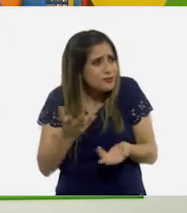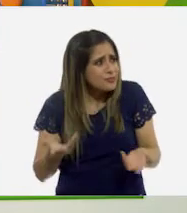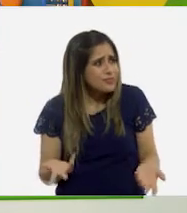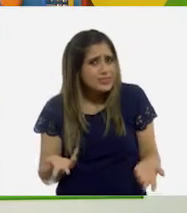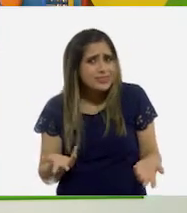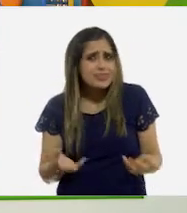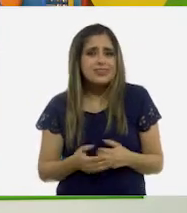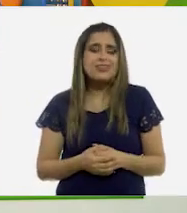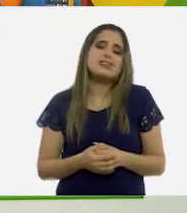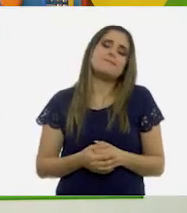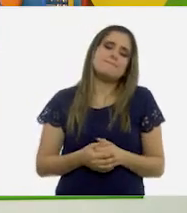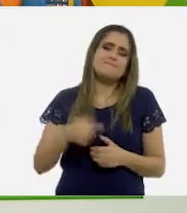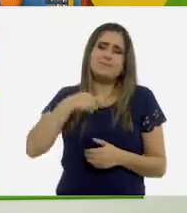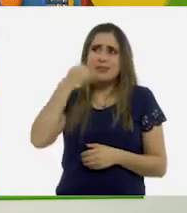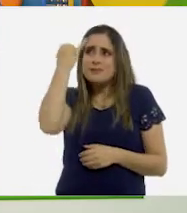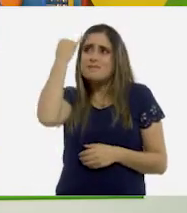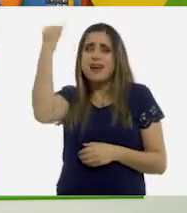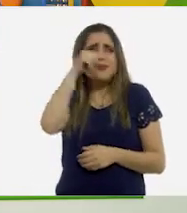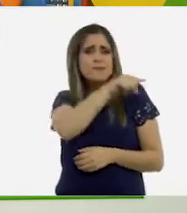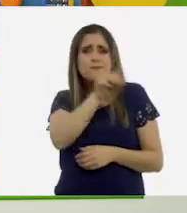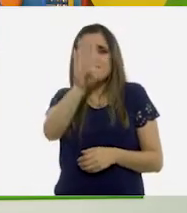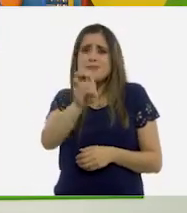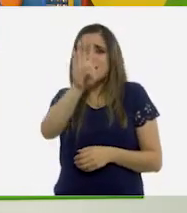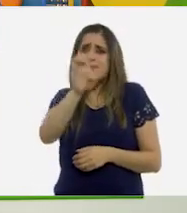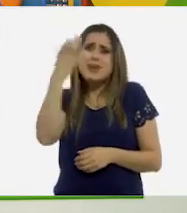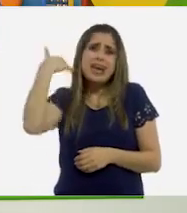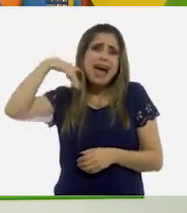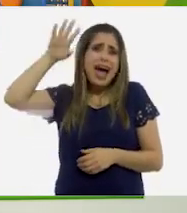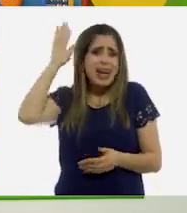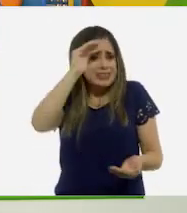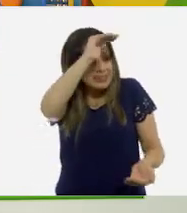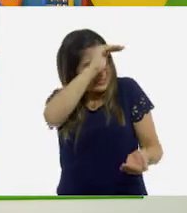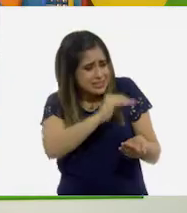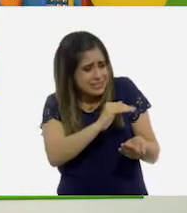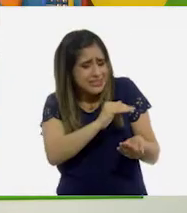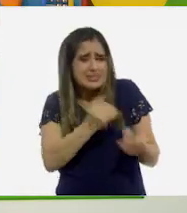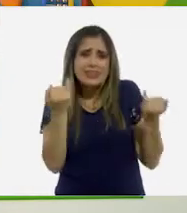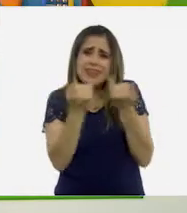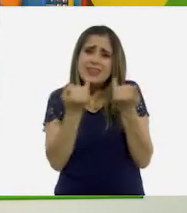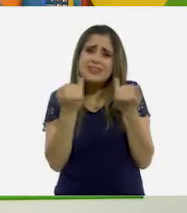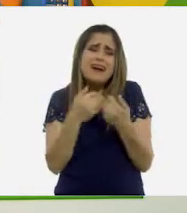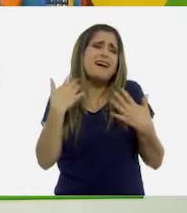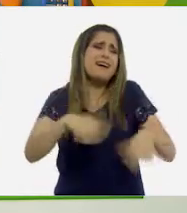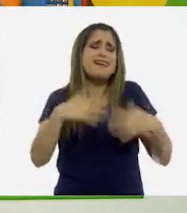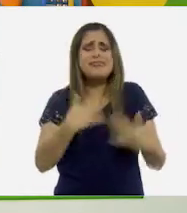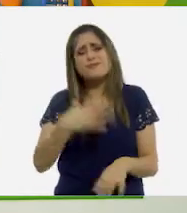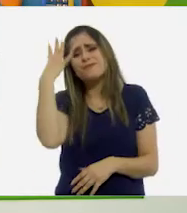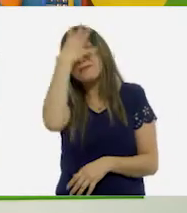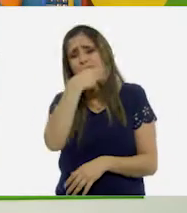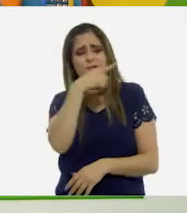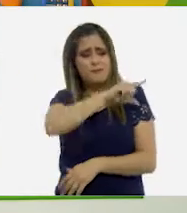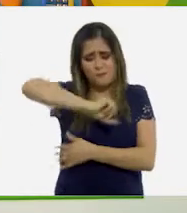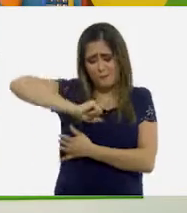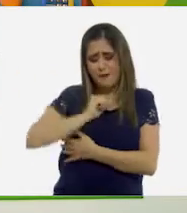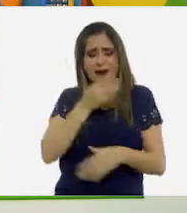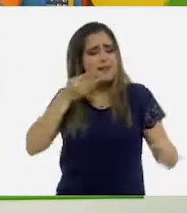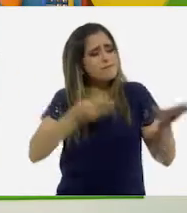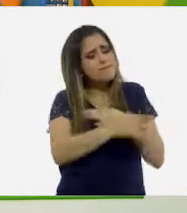No puedo imaginar el tamaño que tenías. Eras muy chiquita. ¡Qué bonito que lo guardas!